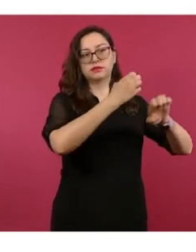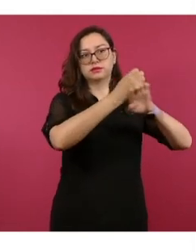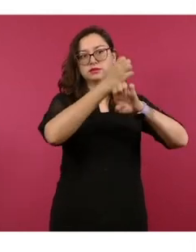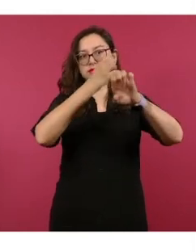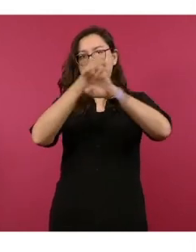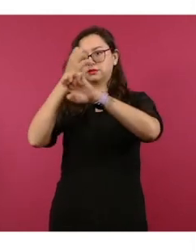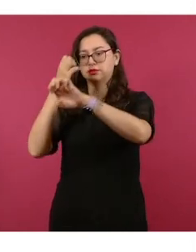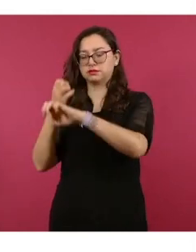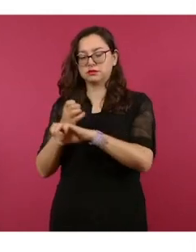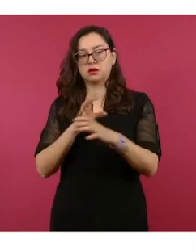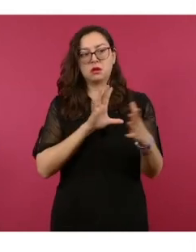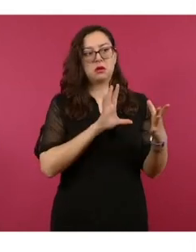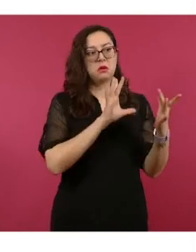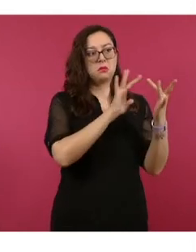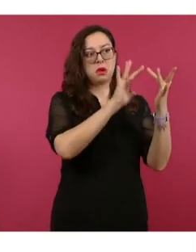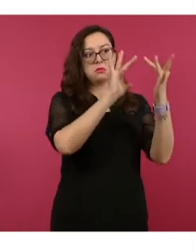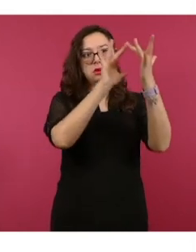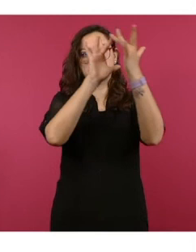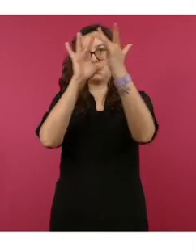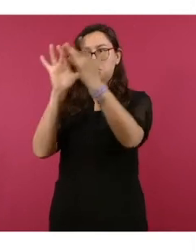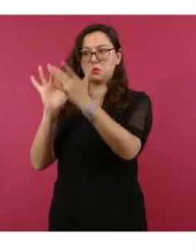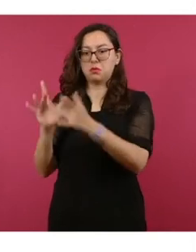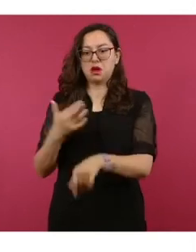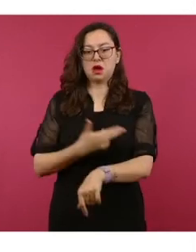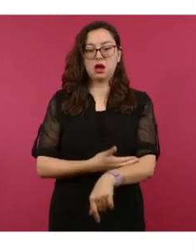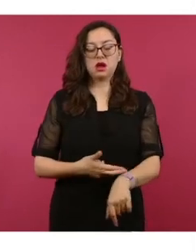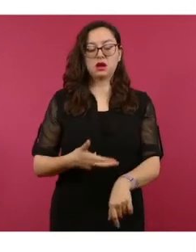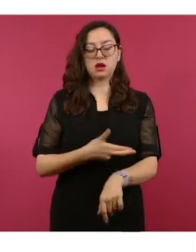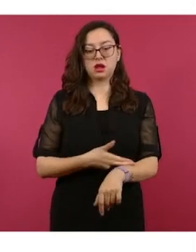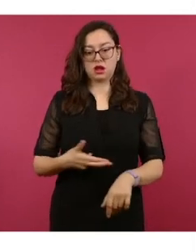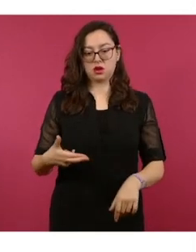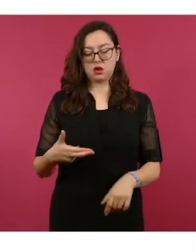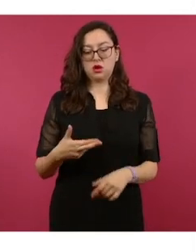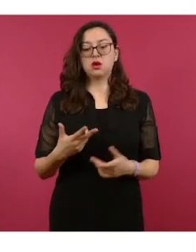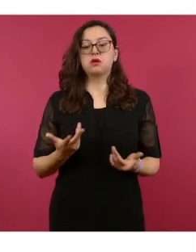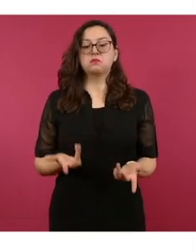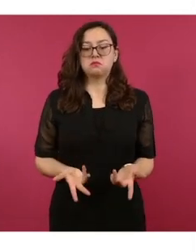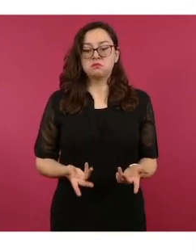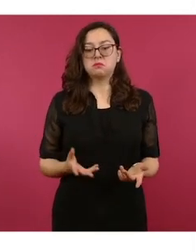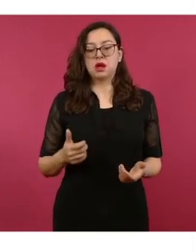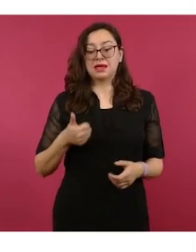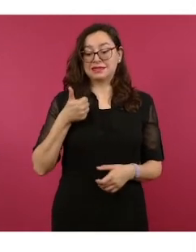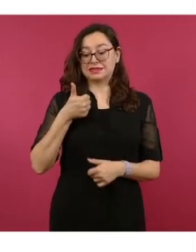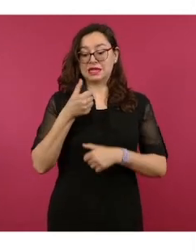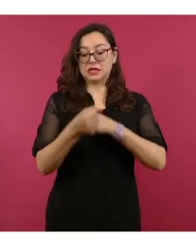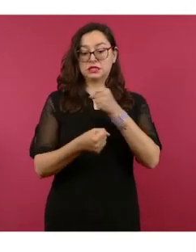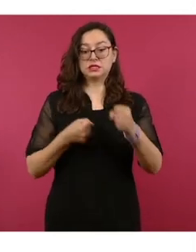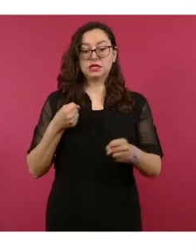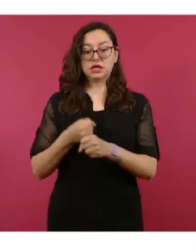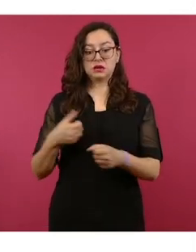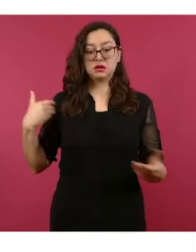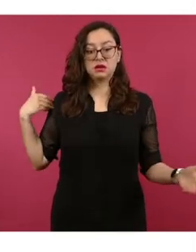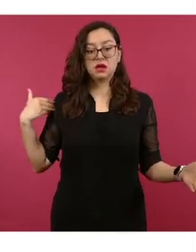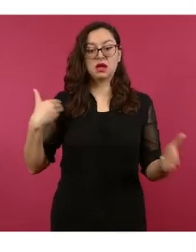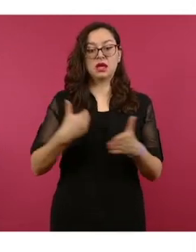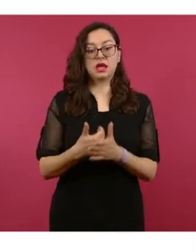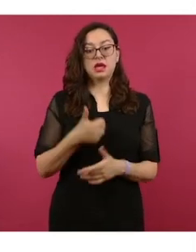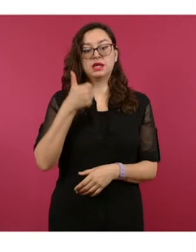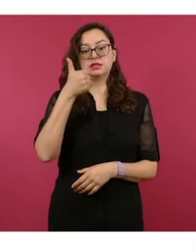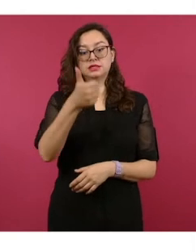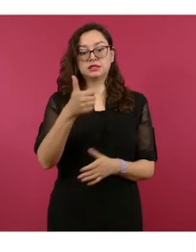de los estados. Se tienen desde el inicio de la administración 6 mil 106